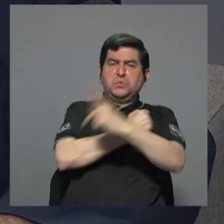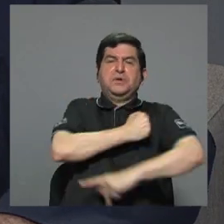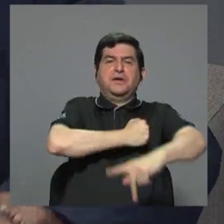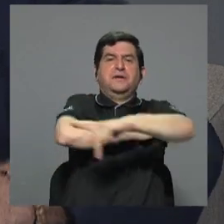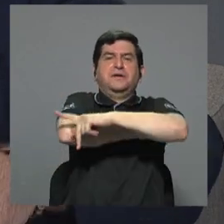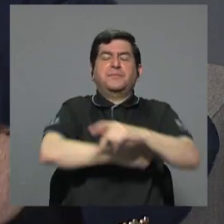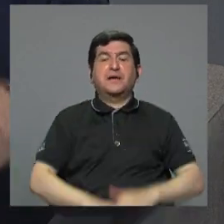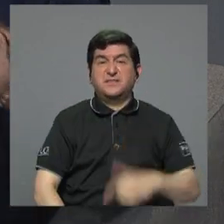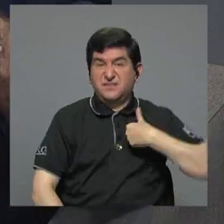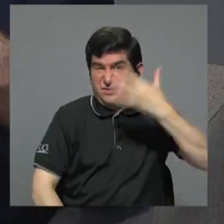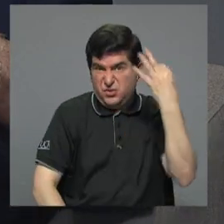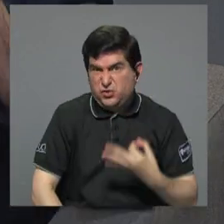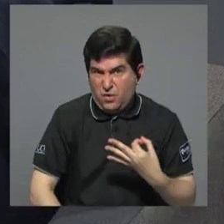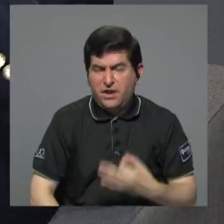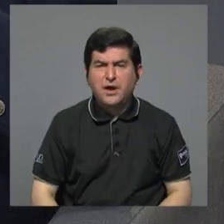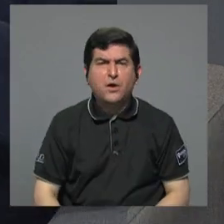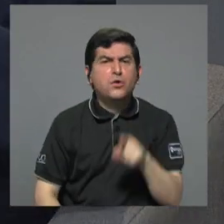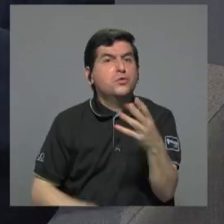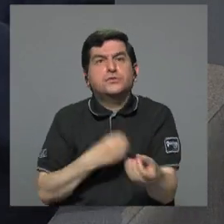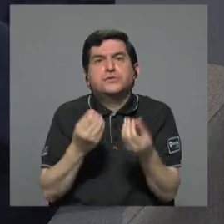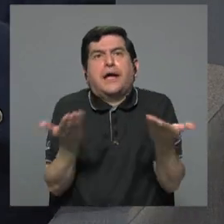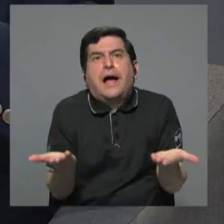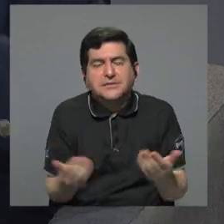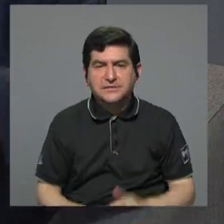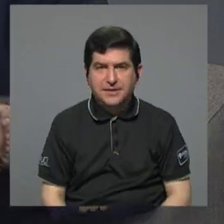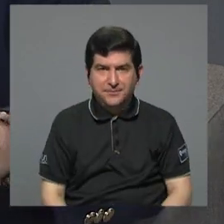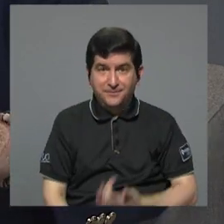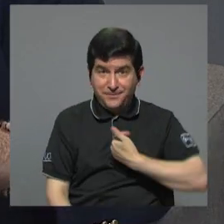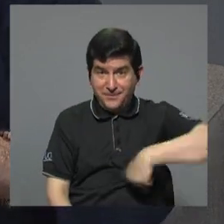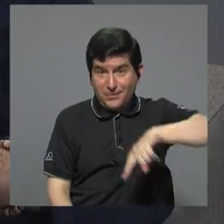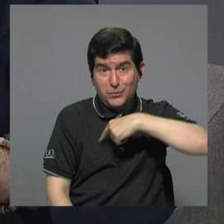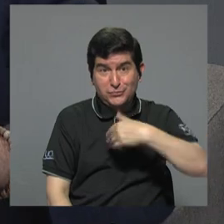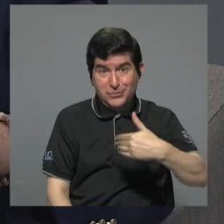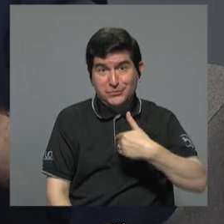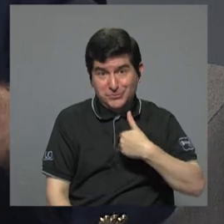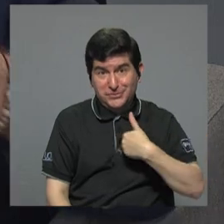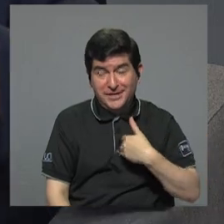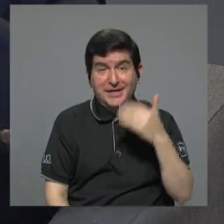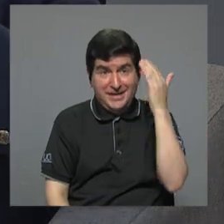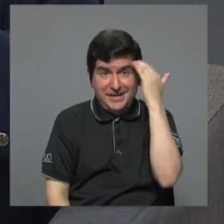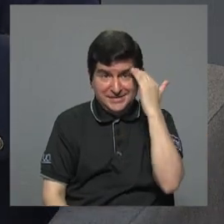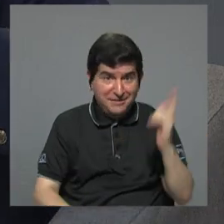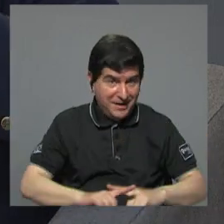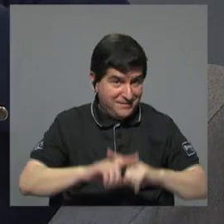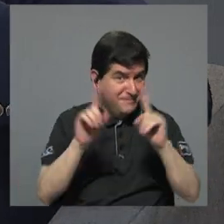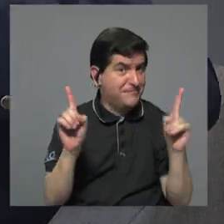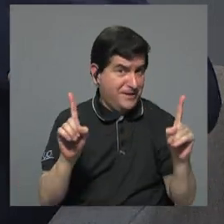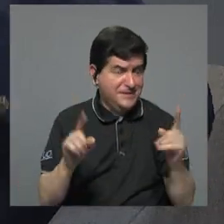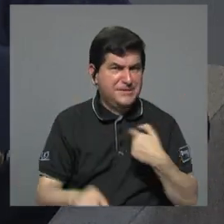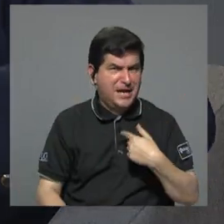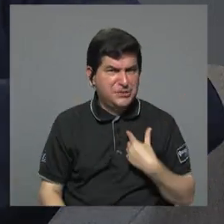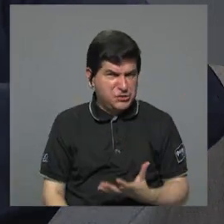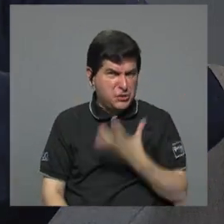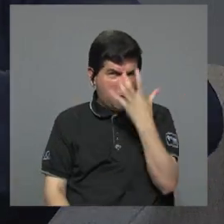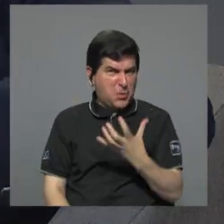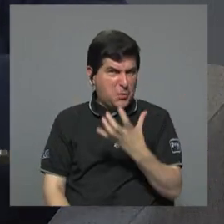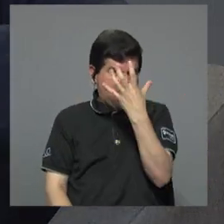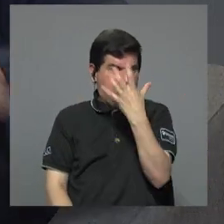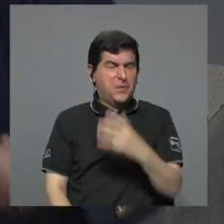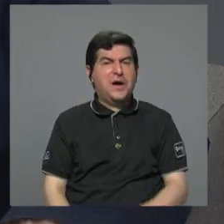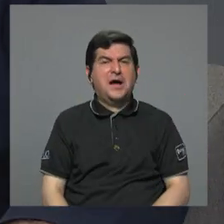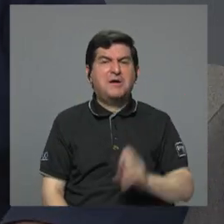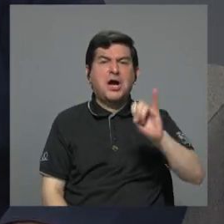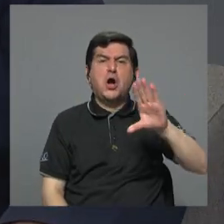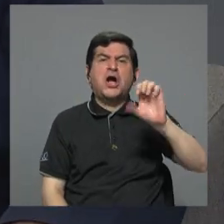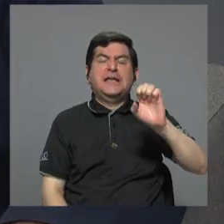Y a mí me parece que nosotros tenemos que saber distinguir. Vea, yo me enojaba mucho con el